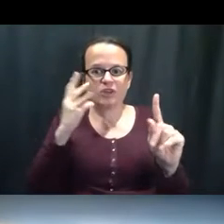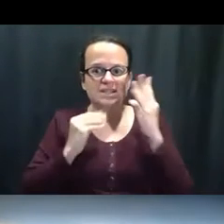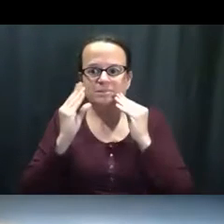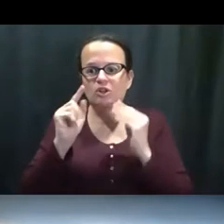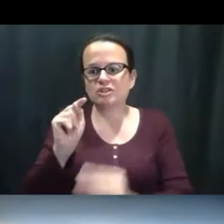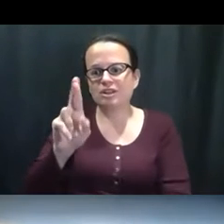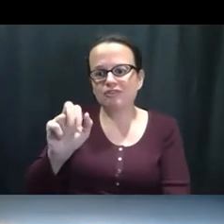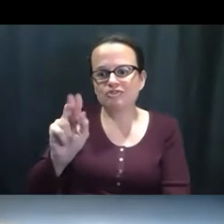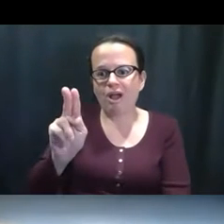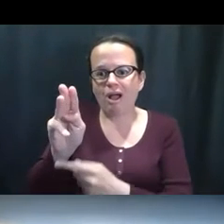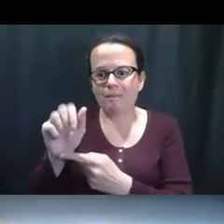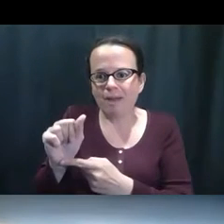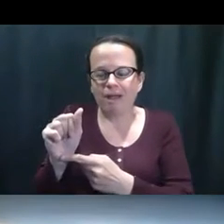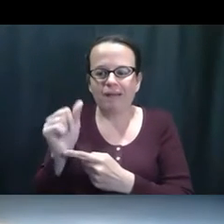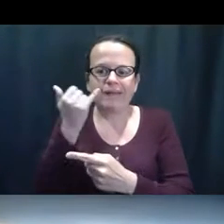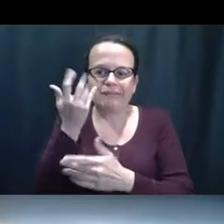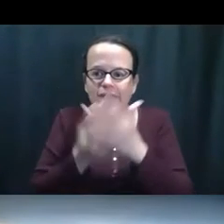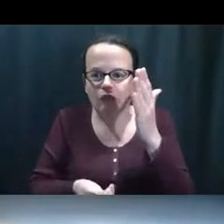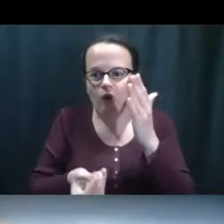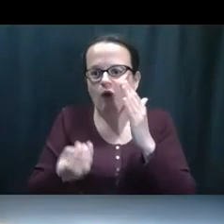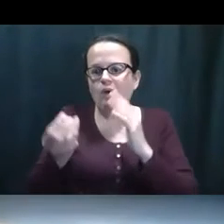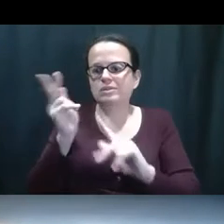tiene experiencias diferentes con trama.